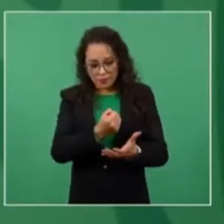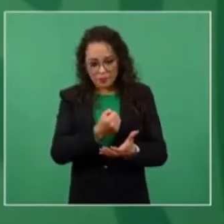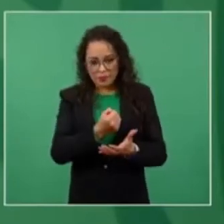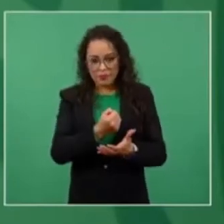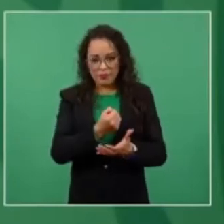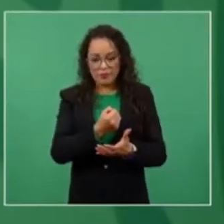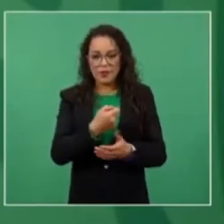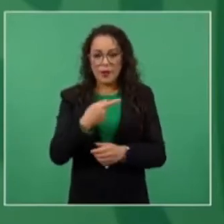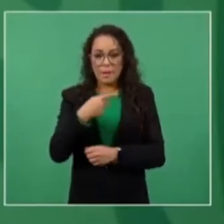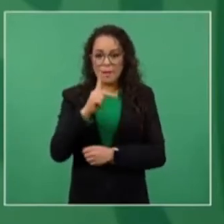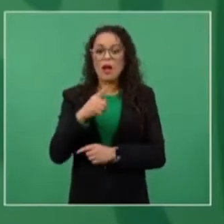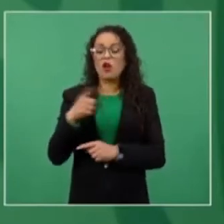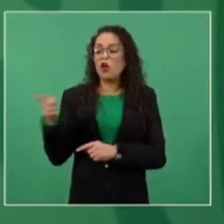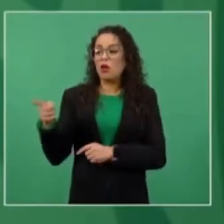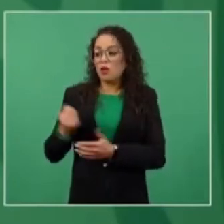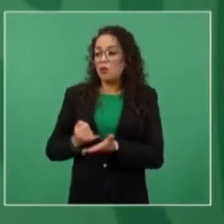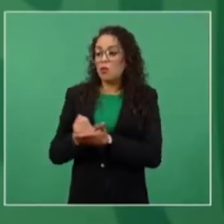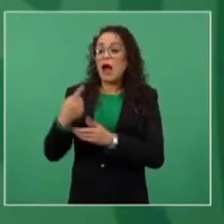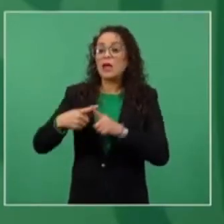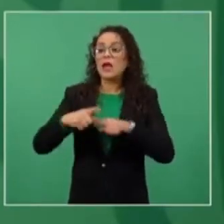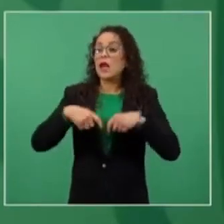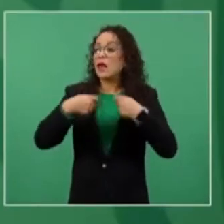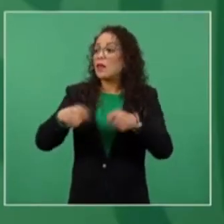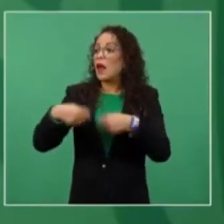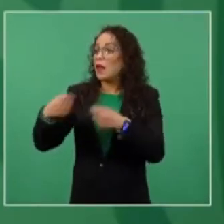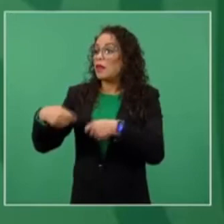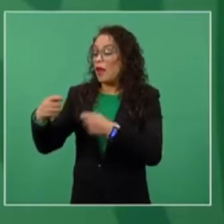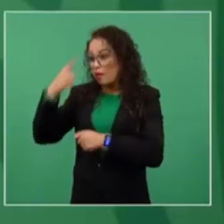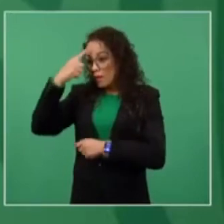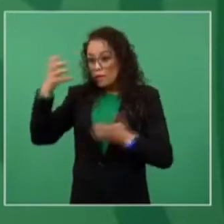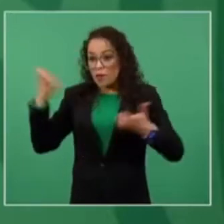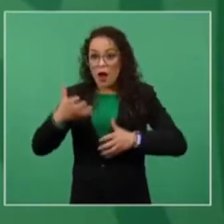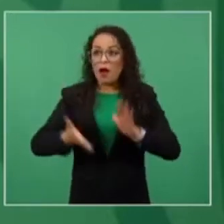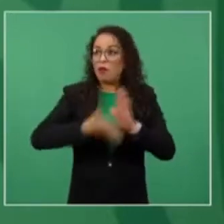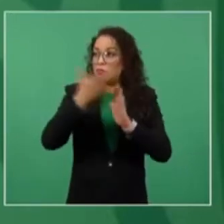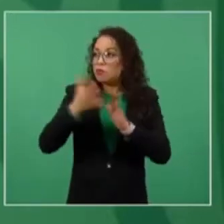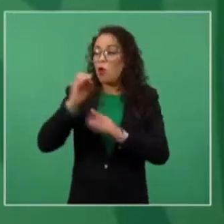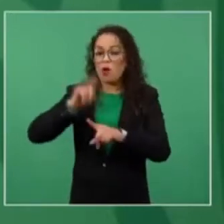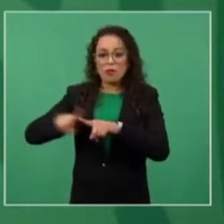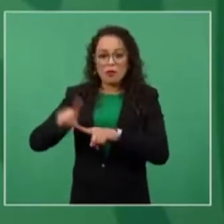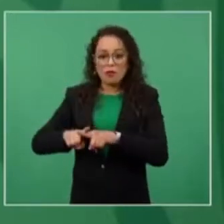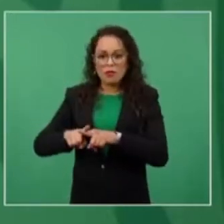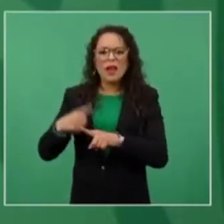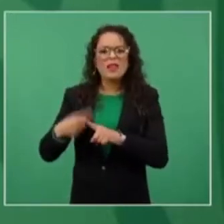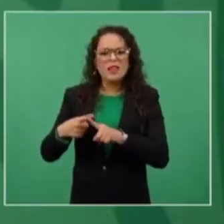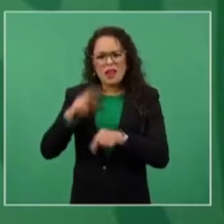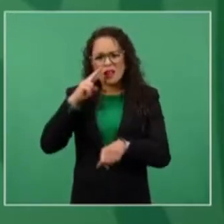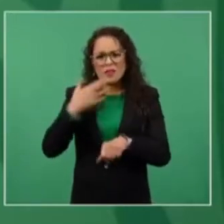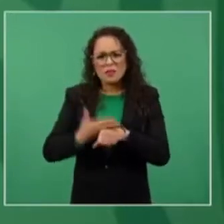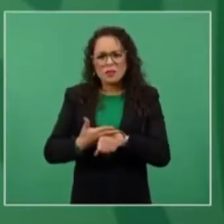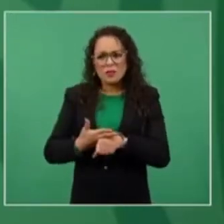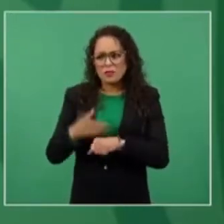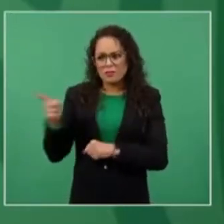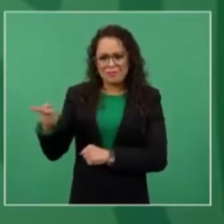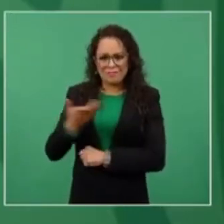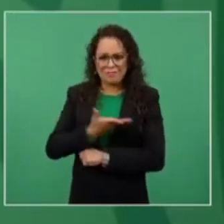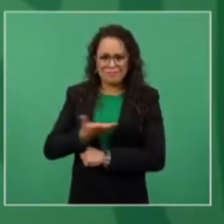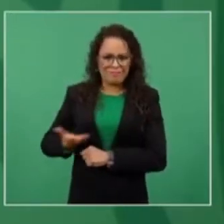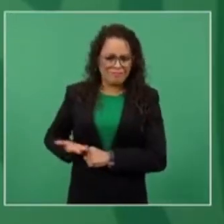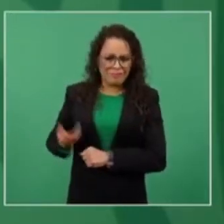ejecutivo, el hacer las obras. Pues acá les daban